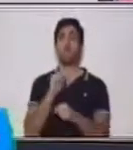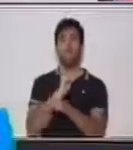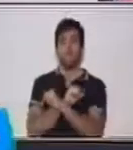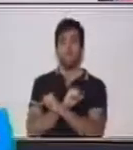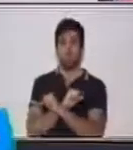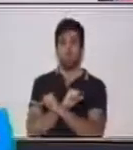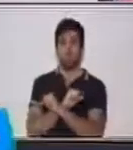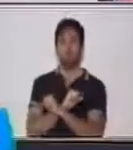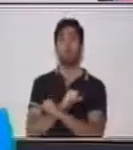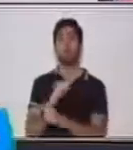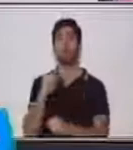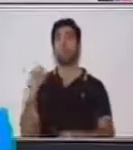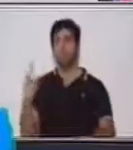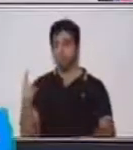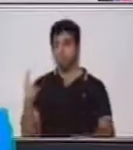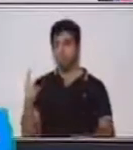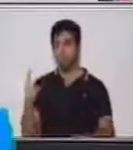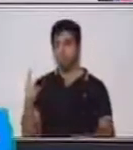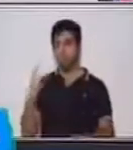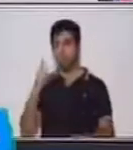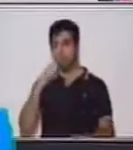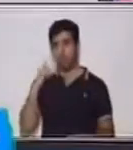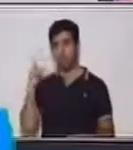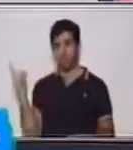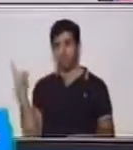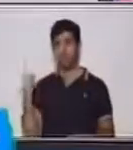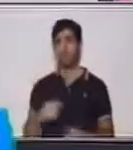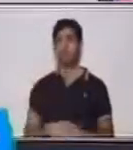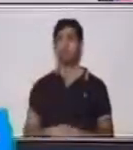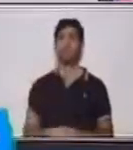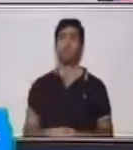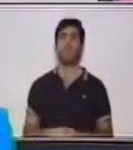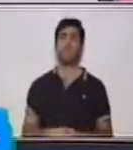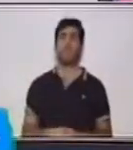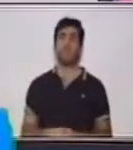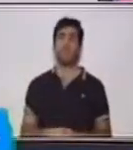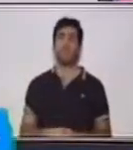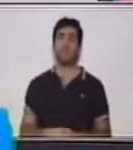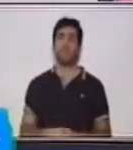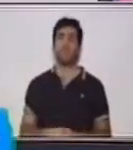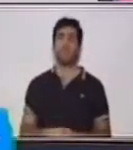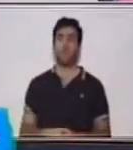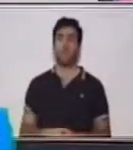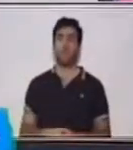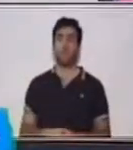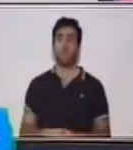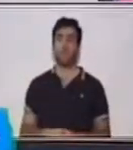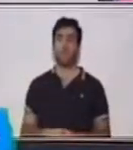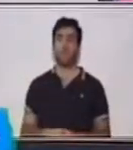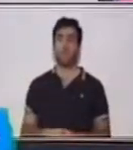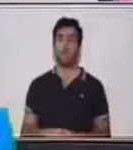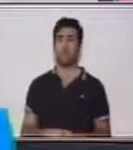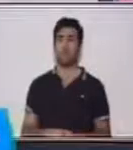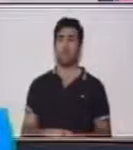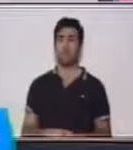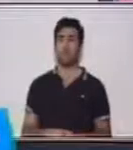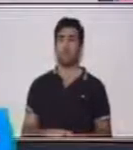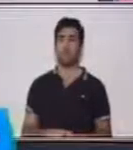cuánto dijimos que es el primer nivel que vamos a multiplicar? Un. Dos por uno.